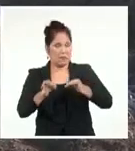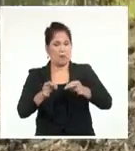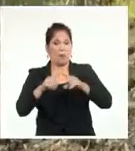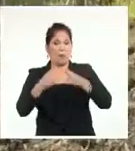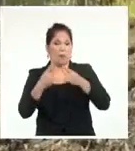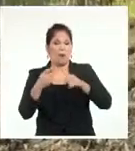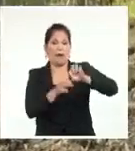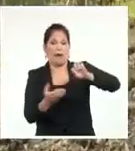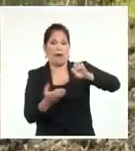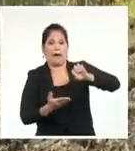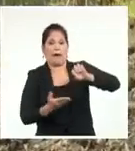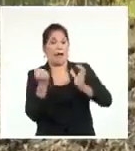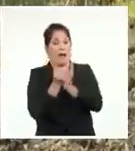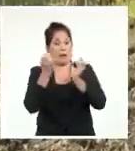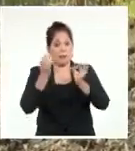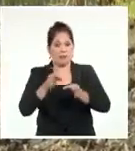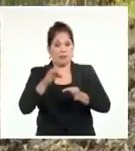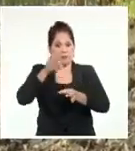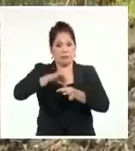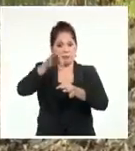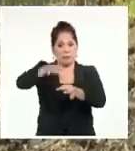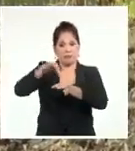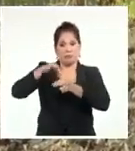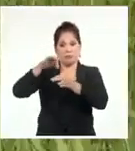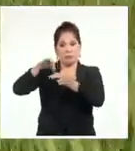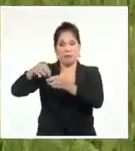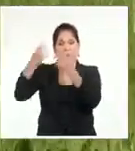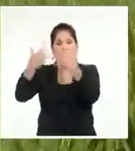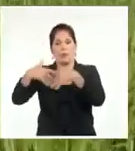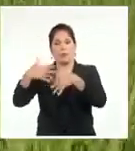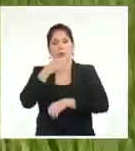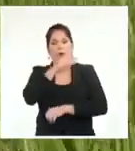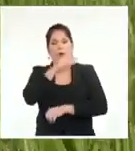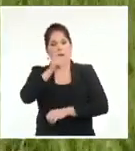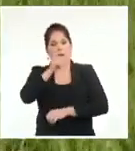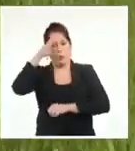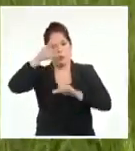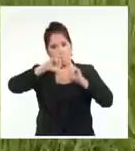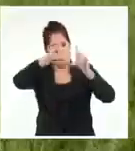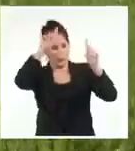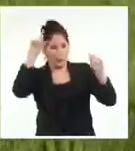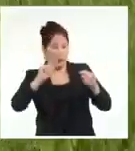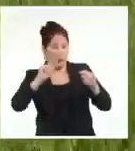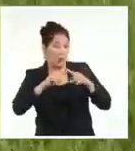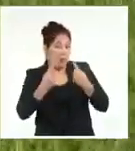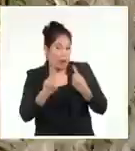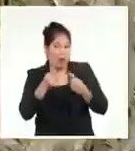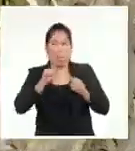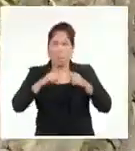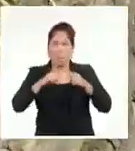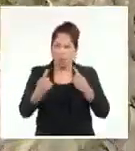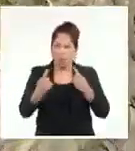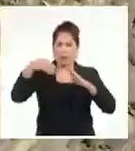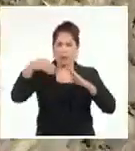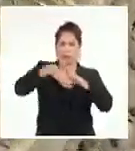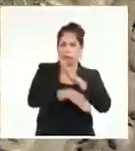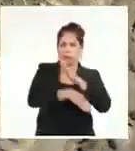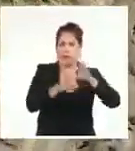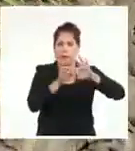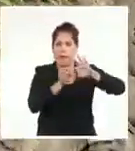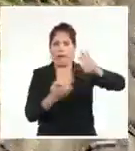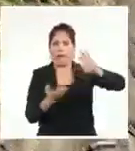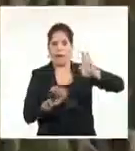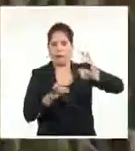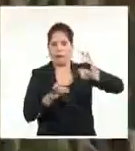prima que garantiza la producción de azúcar del país. ¿Pero qué ha propiciado el decrecimiento de la dulce